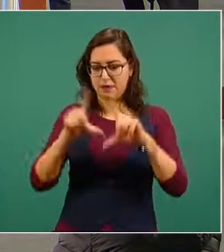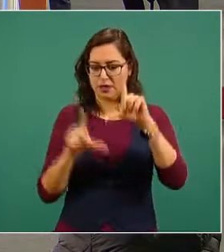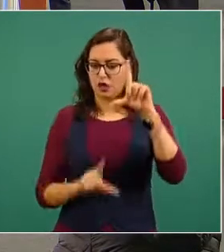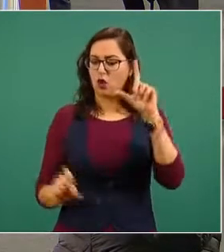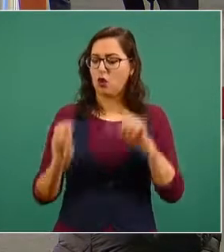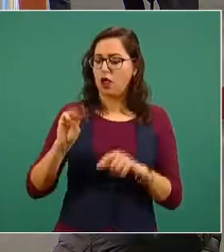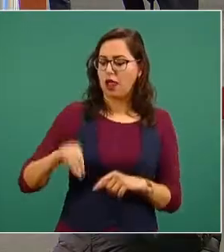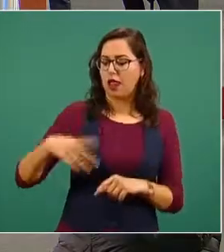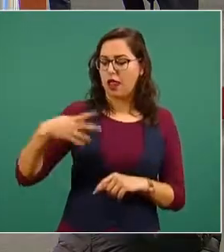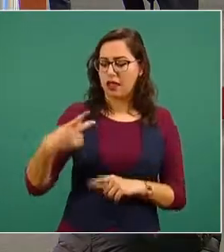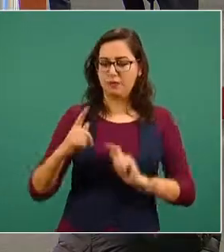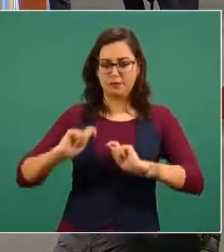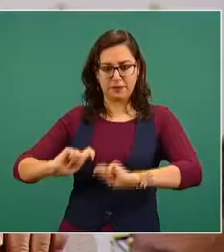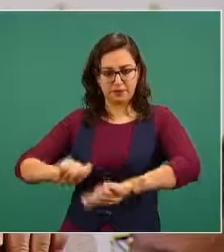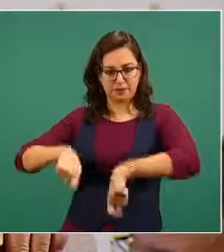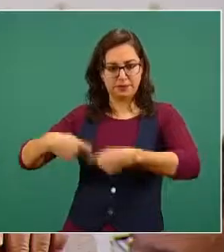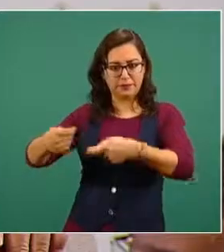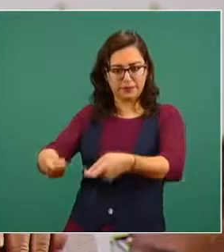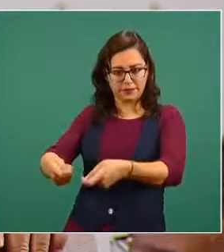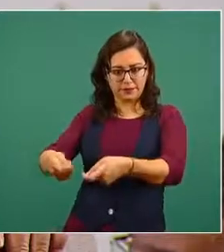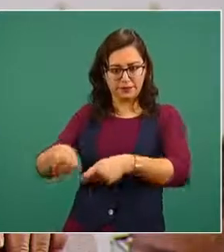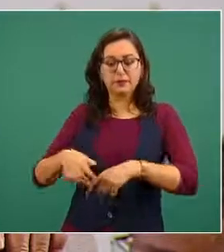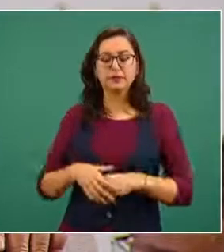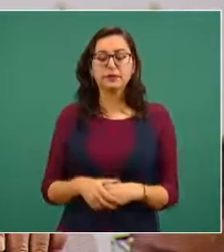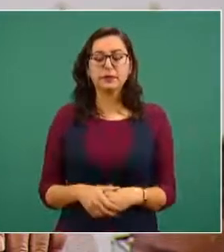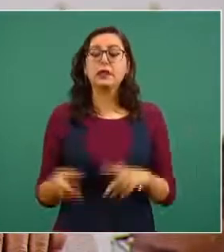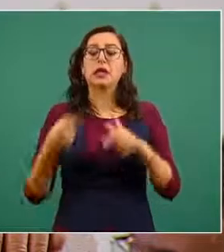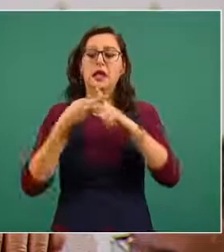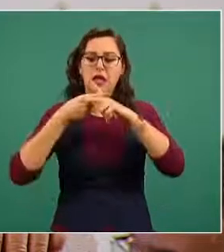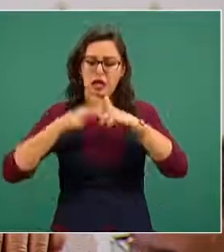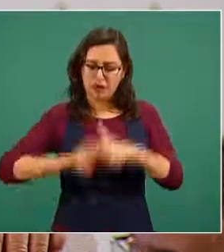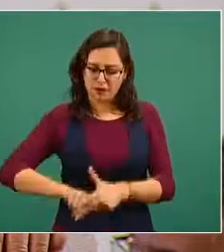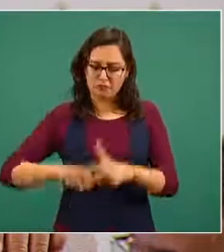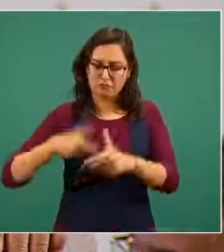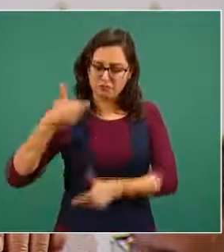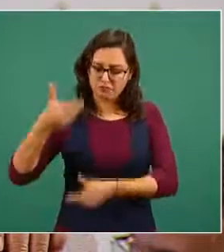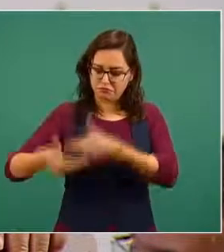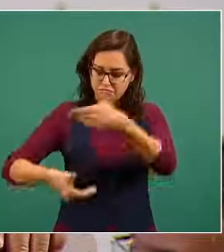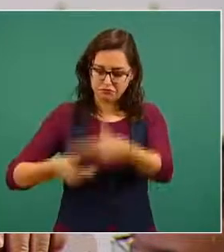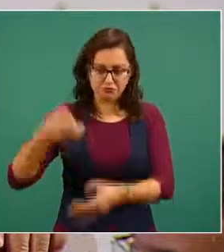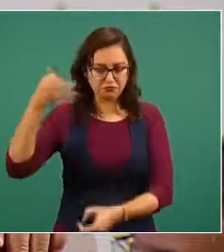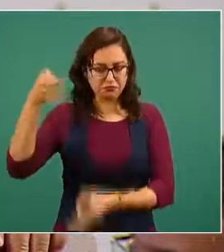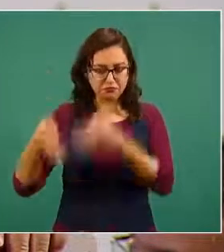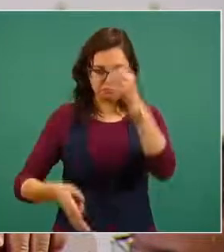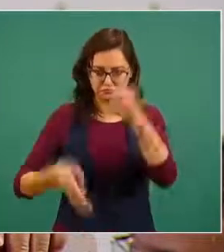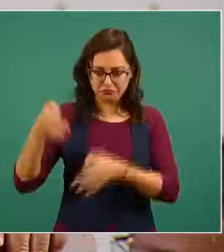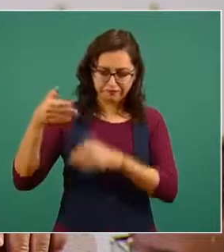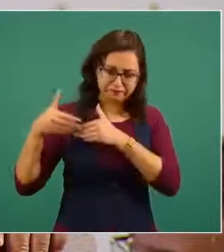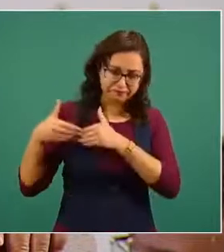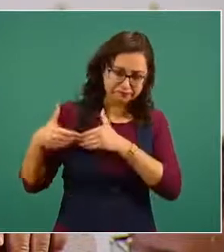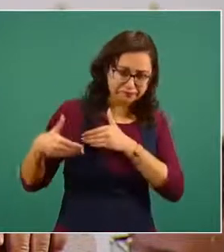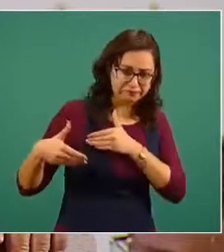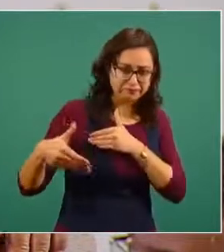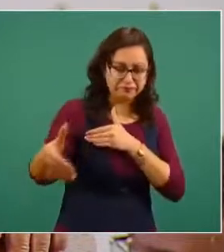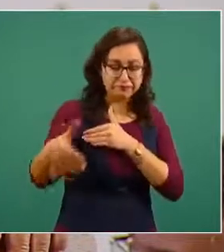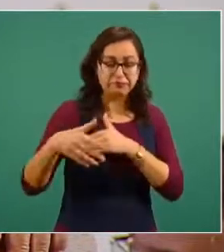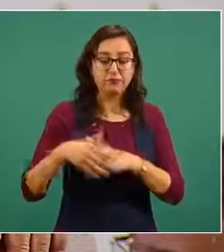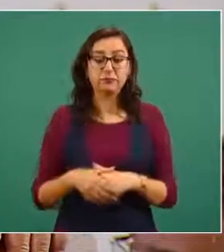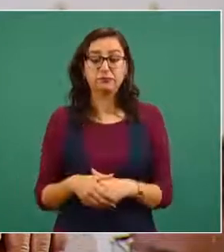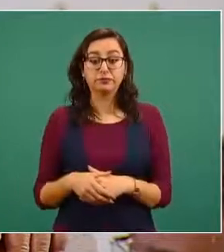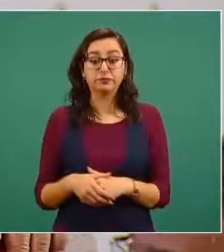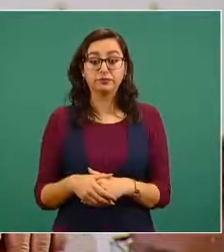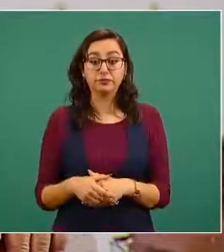que sujetó al procedimiento legal correspondiente a dicha persona respetando su derecho